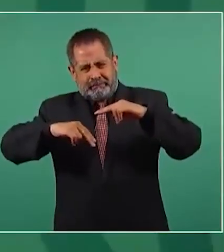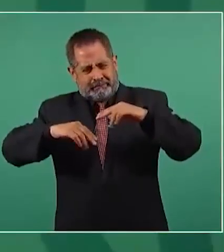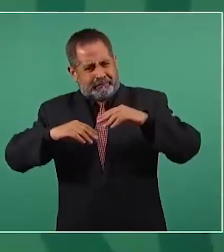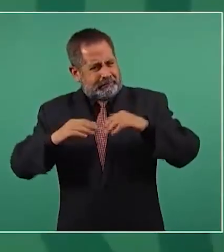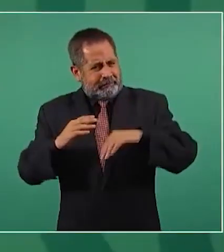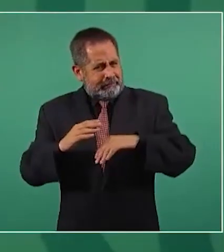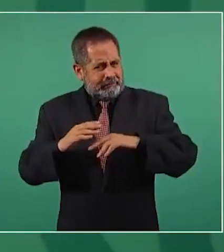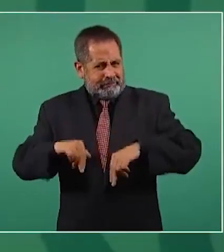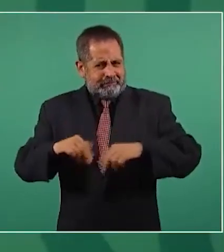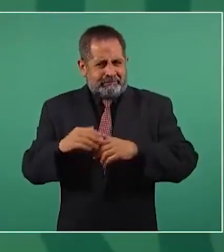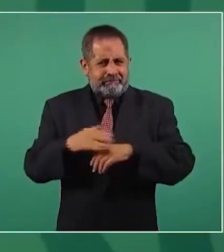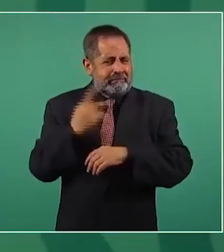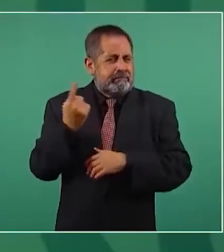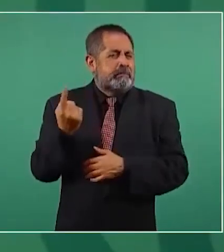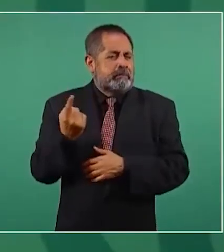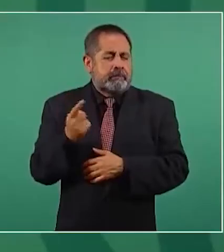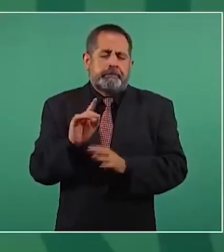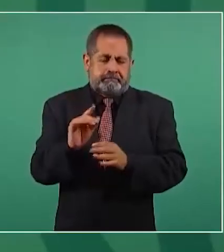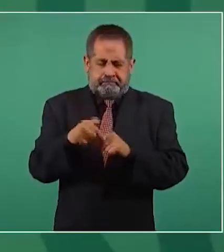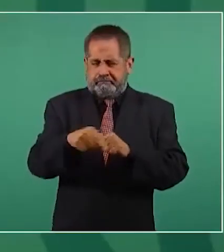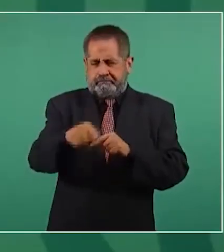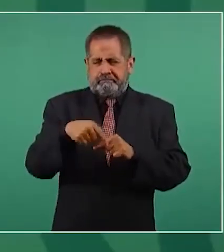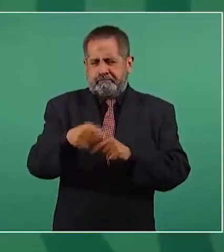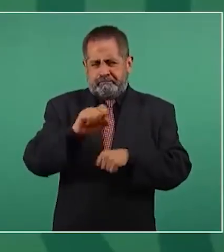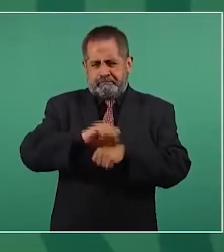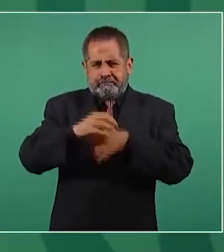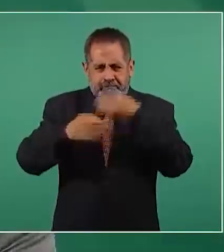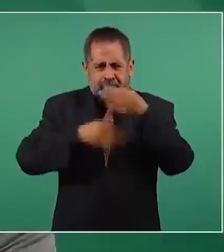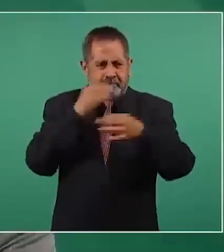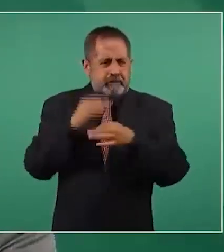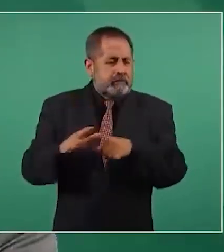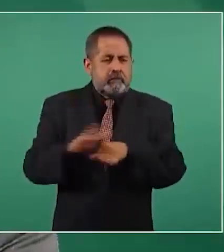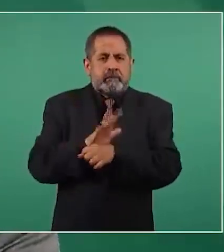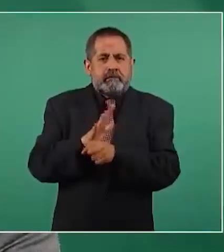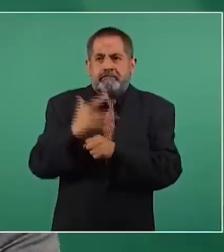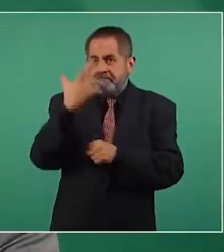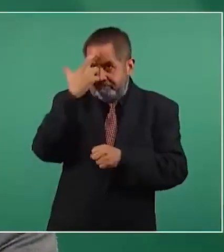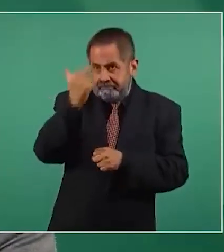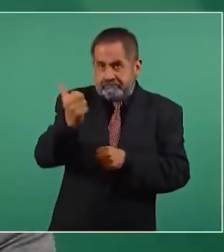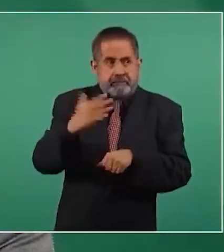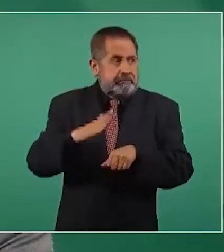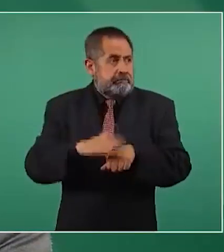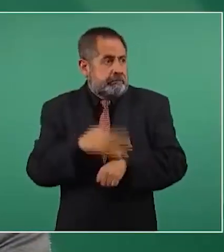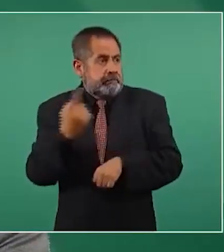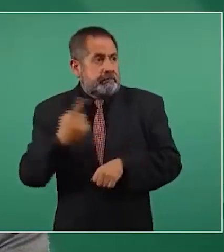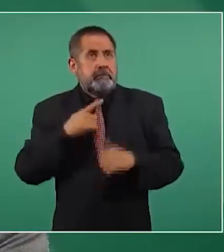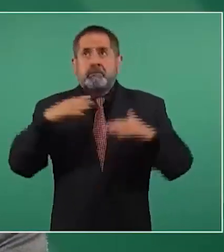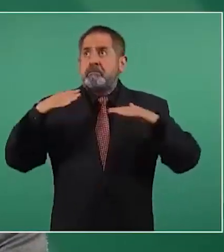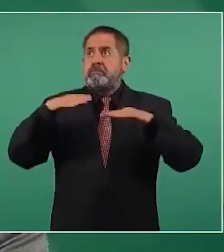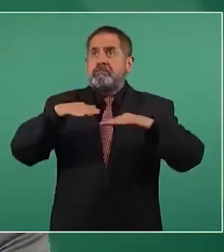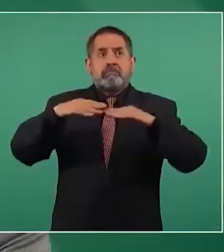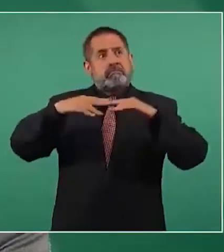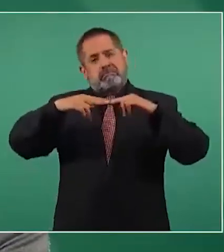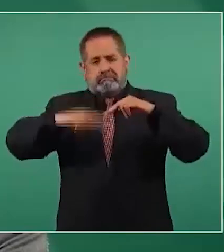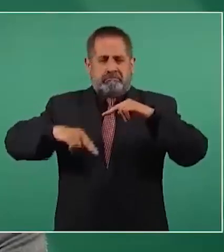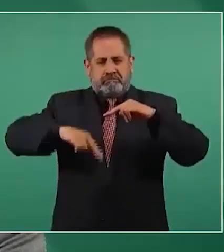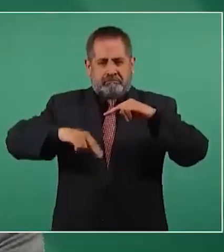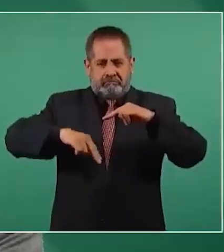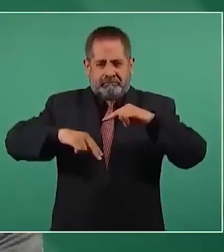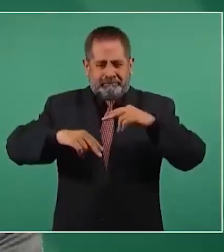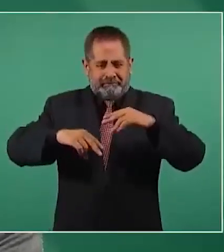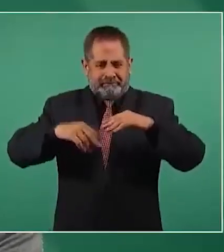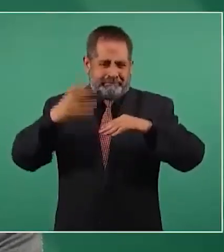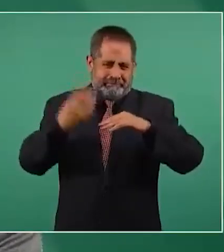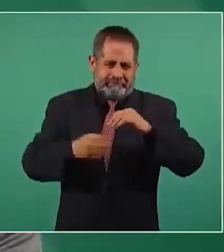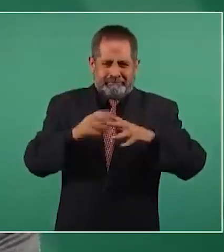accidente. ¿Qué ocasionó el que se